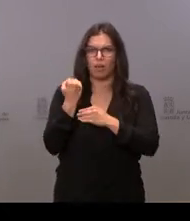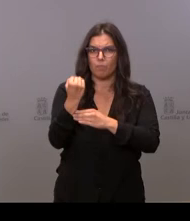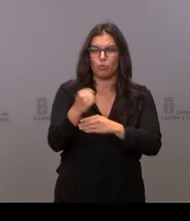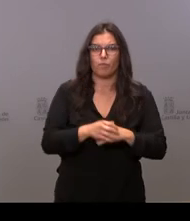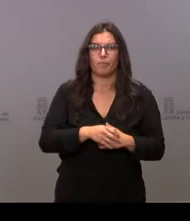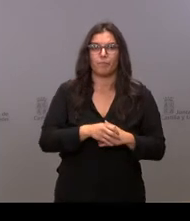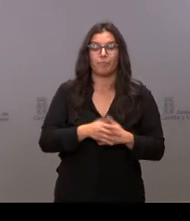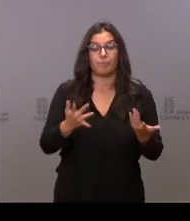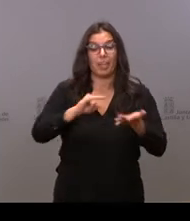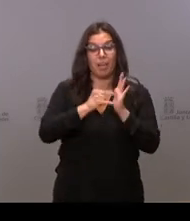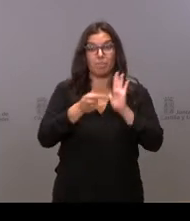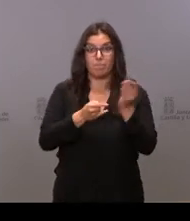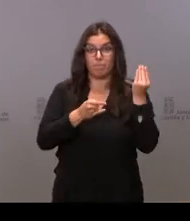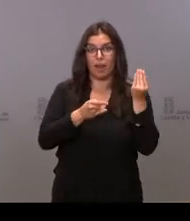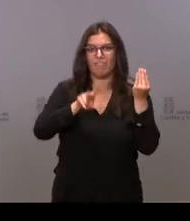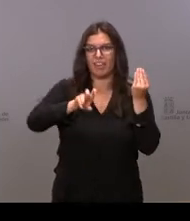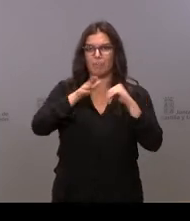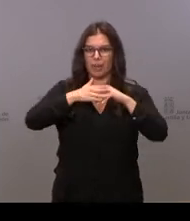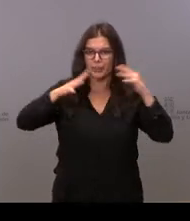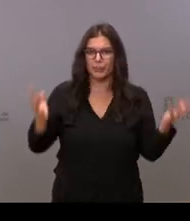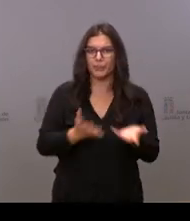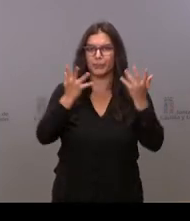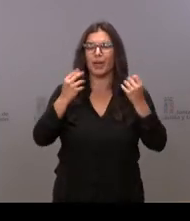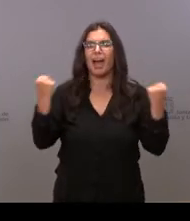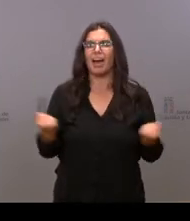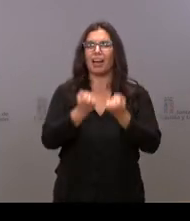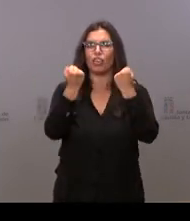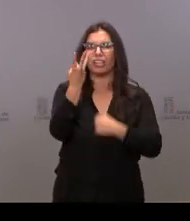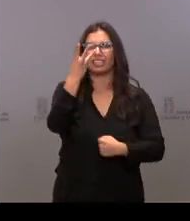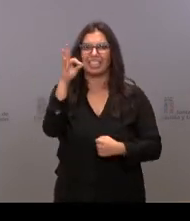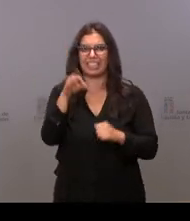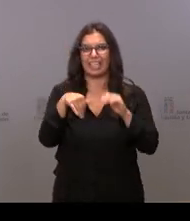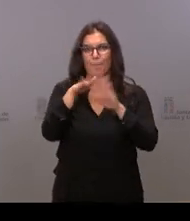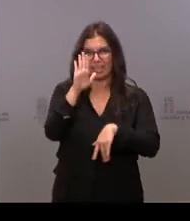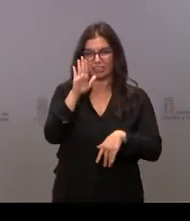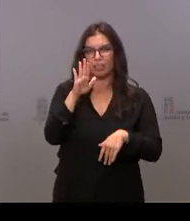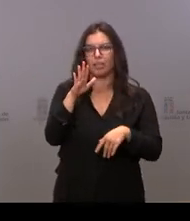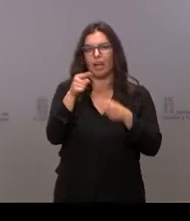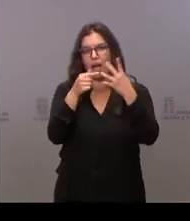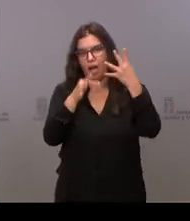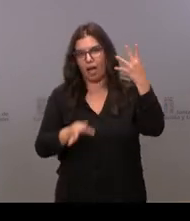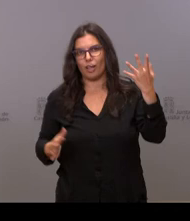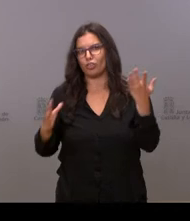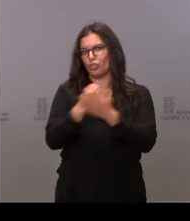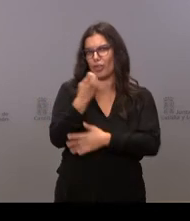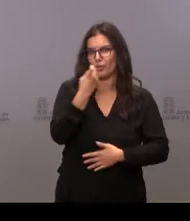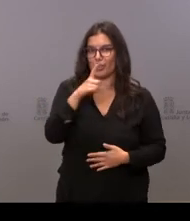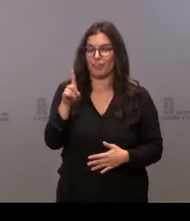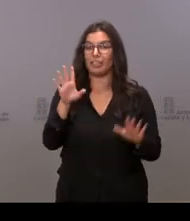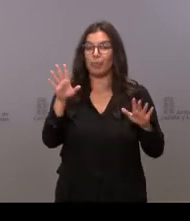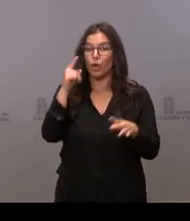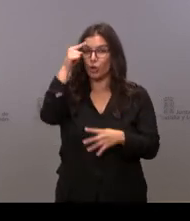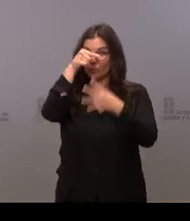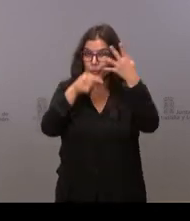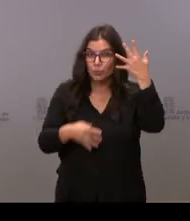Impulsamos con este plan más de 30 acciones. No las voy a enumerar a todas, pero lo que buscan,